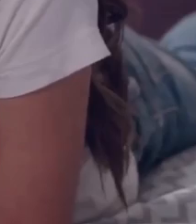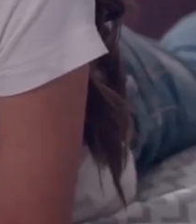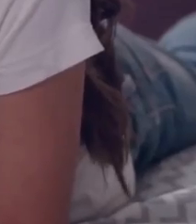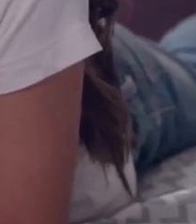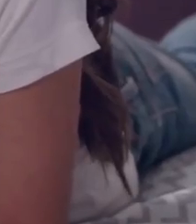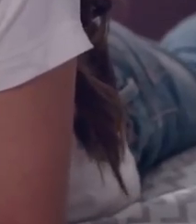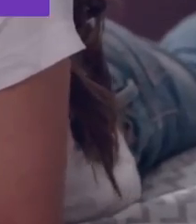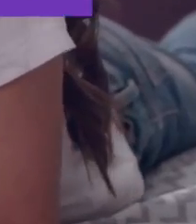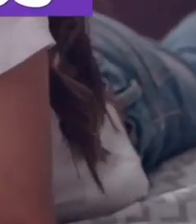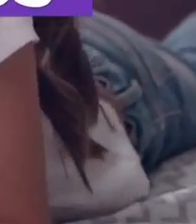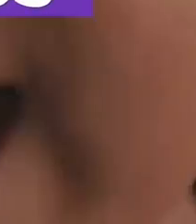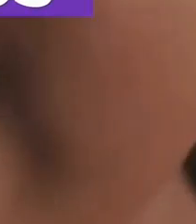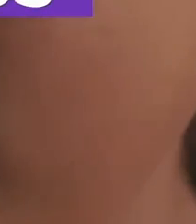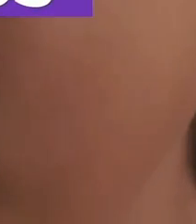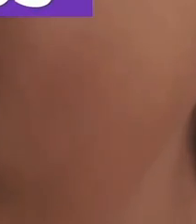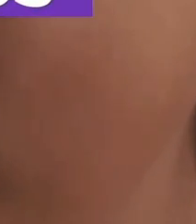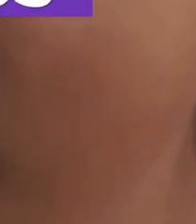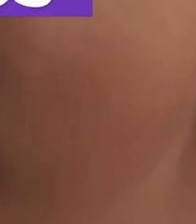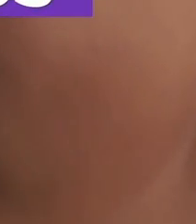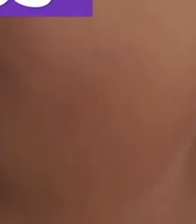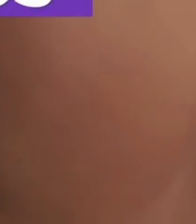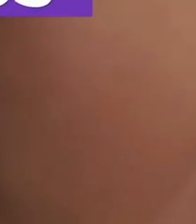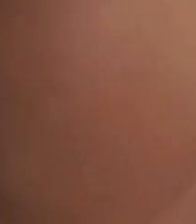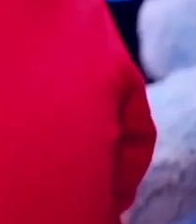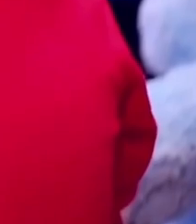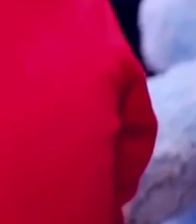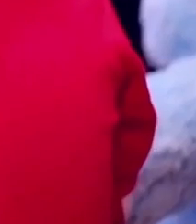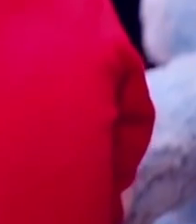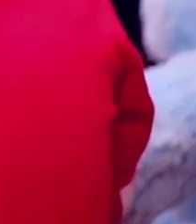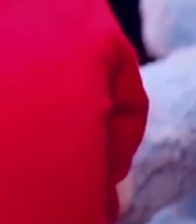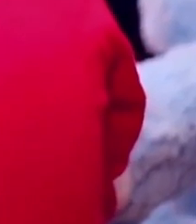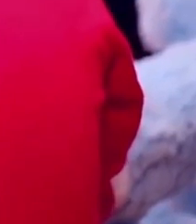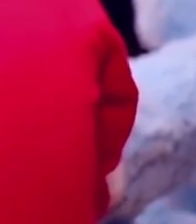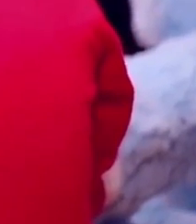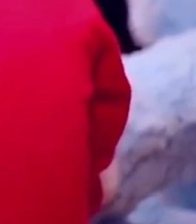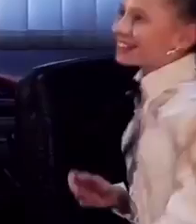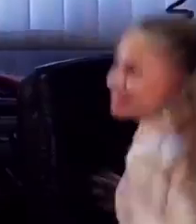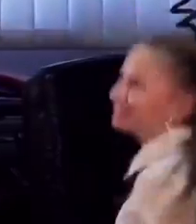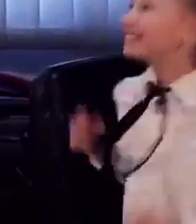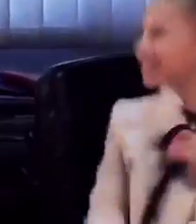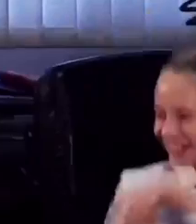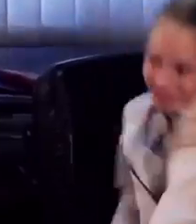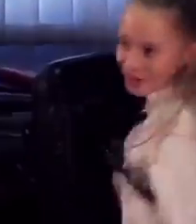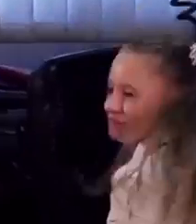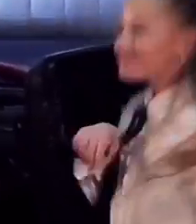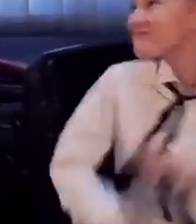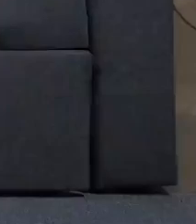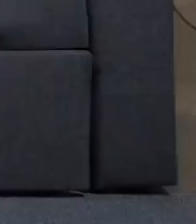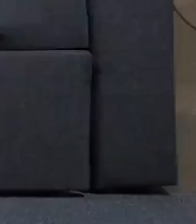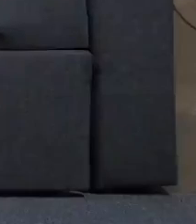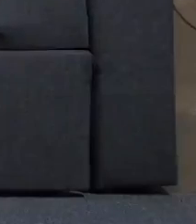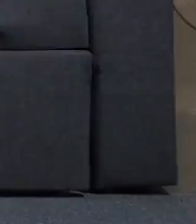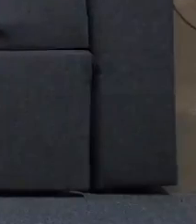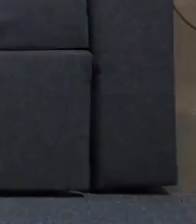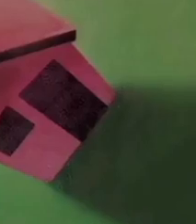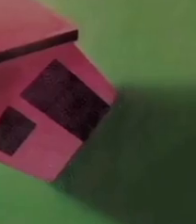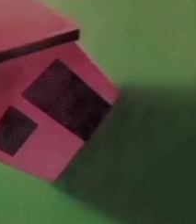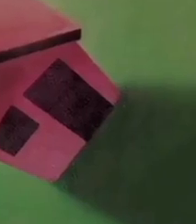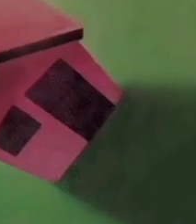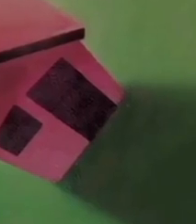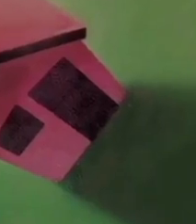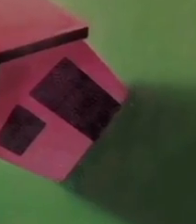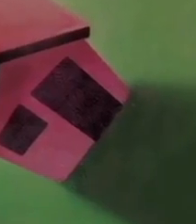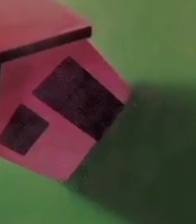casa. En Capital 21 nos cuidamos todos. Por ello, nuestra programación se adapta para los más pequeños.